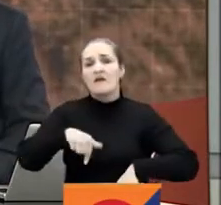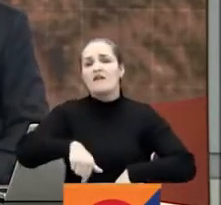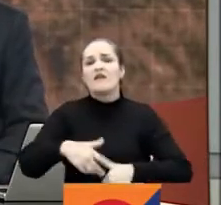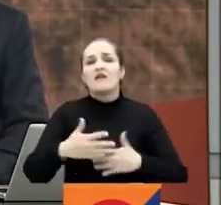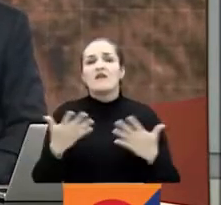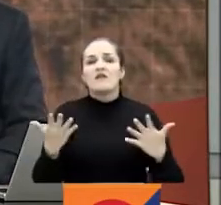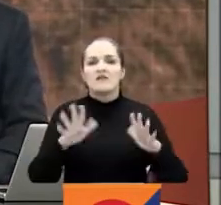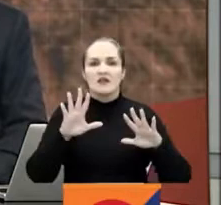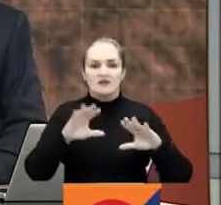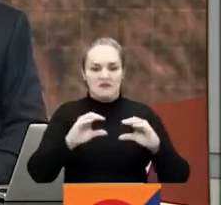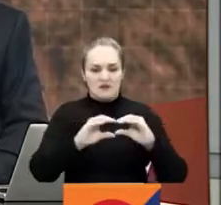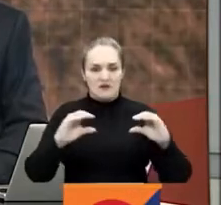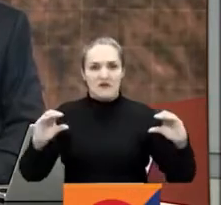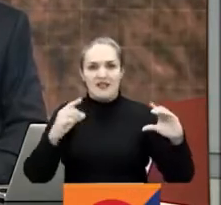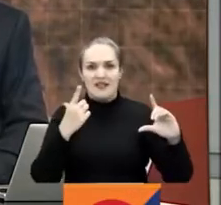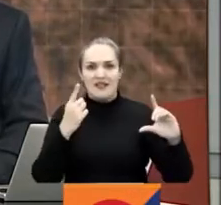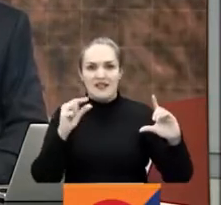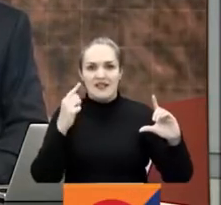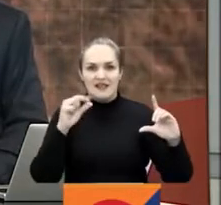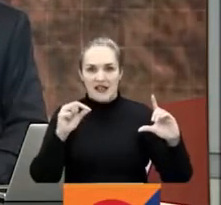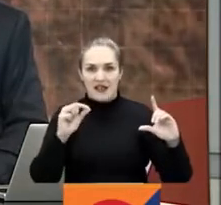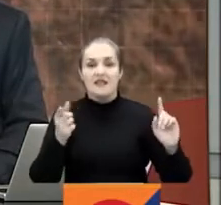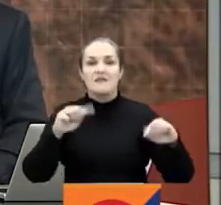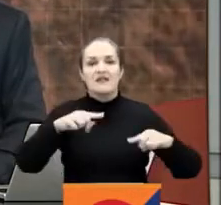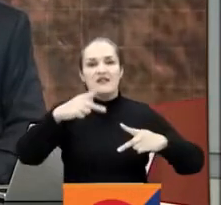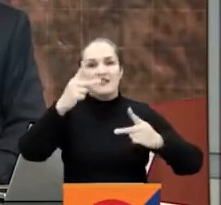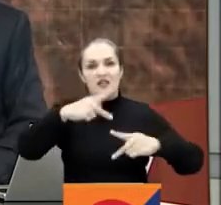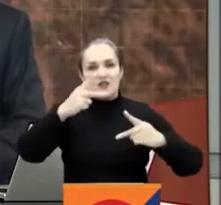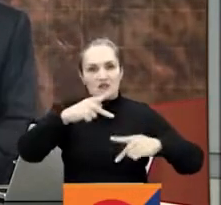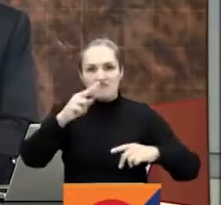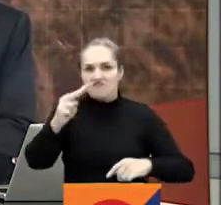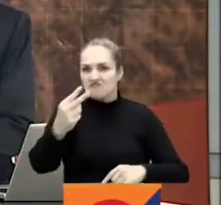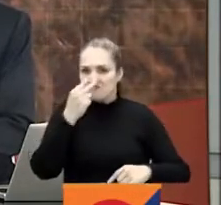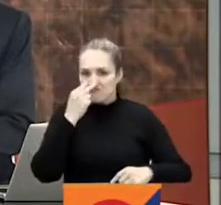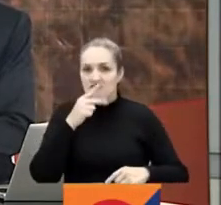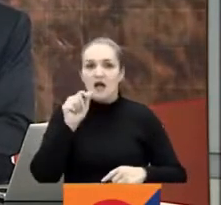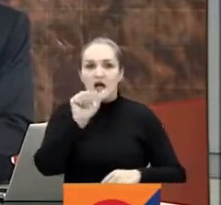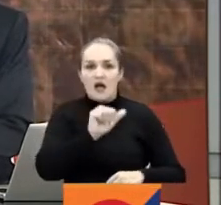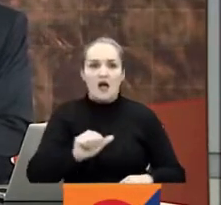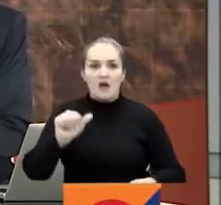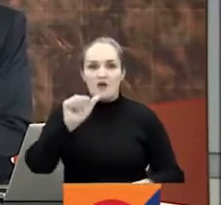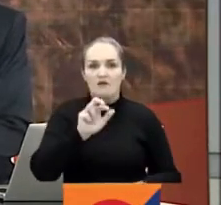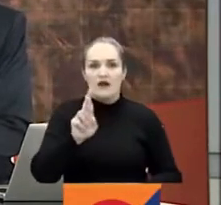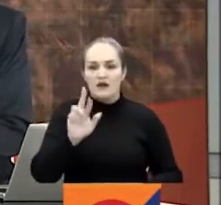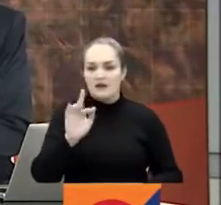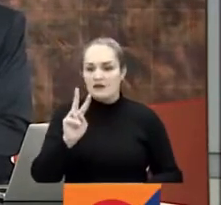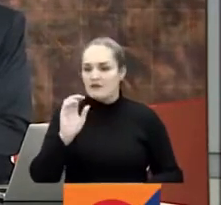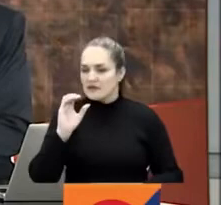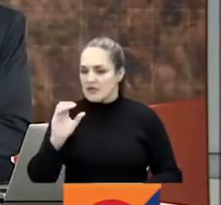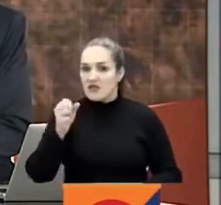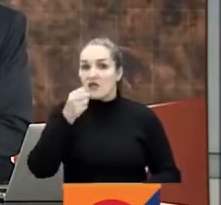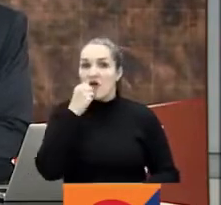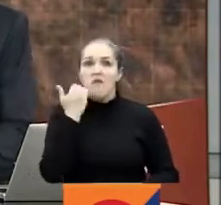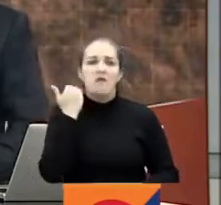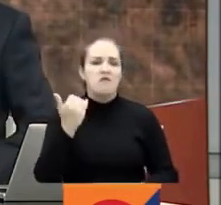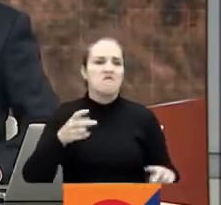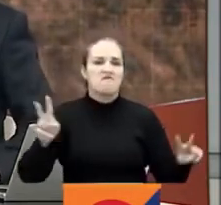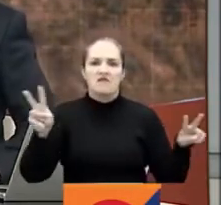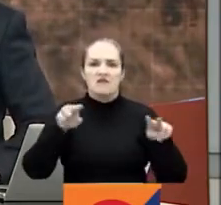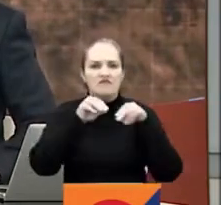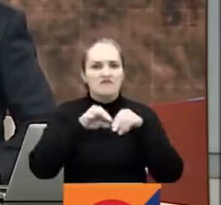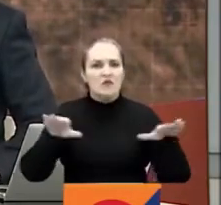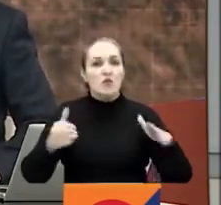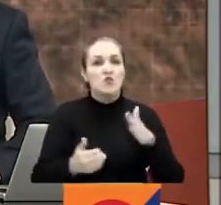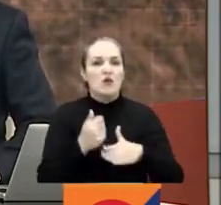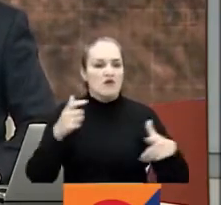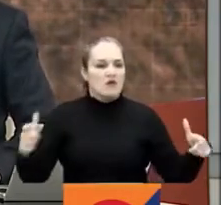de nuestra plataforma digital en TikTok, arroba RTBC Noticias. Ahí ustedes podrán ver la instalación del Congreso de la República, del nuevo